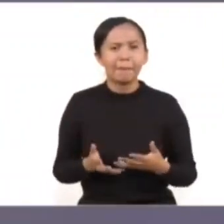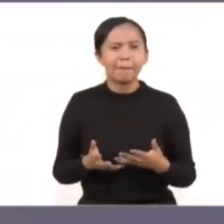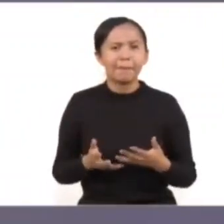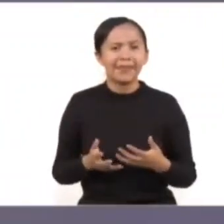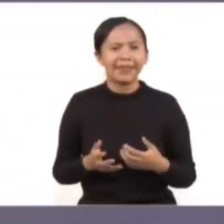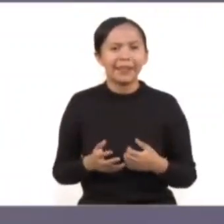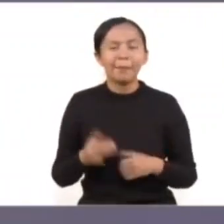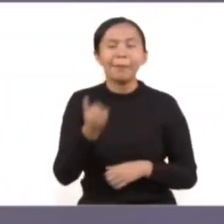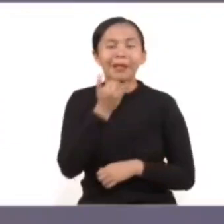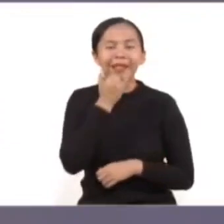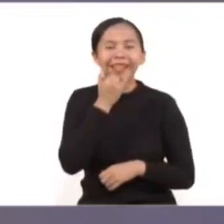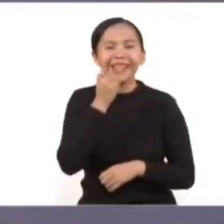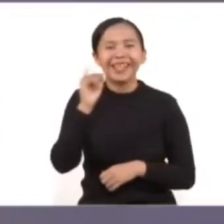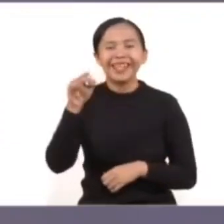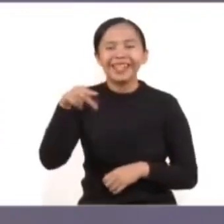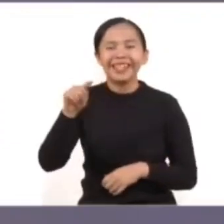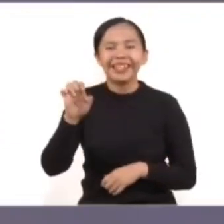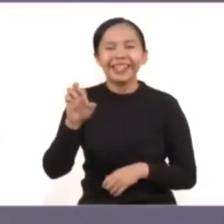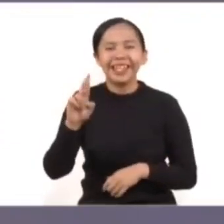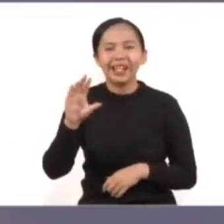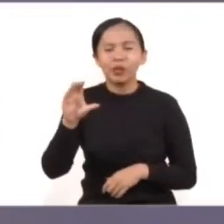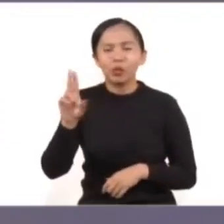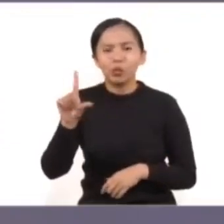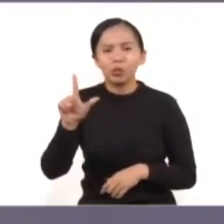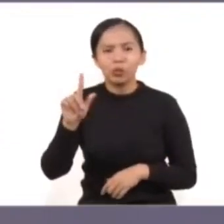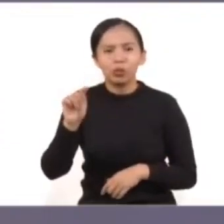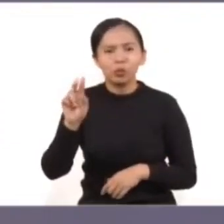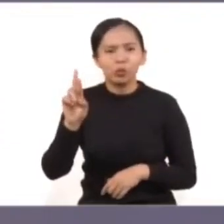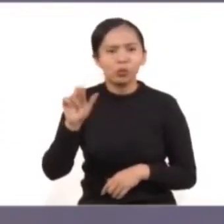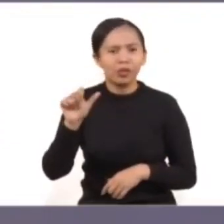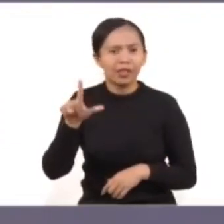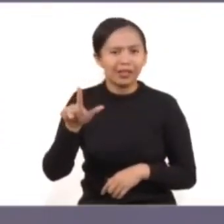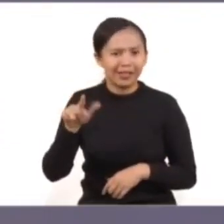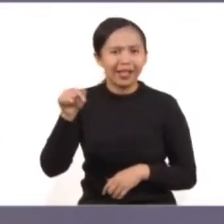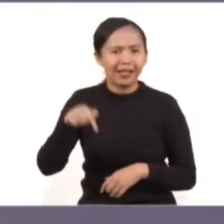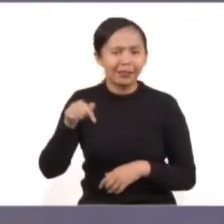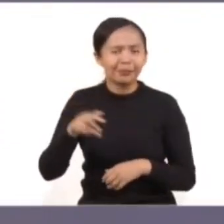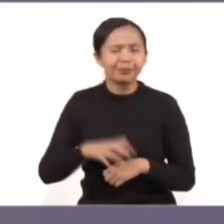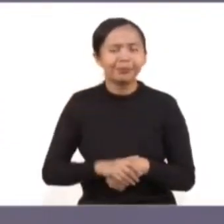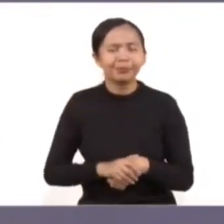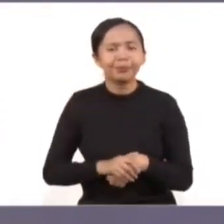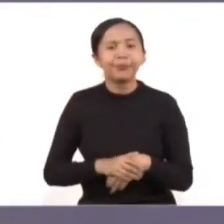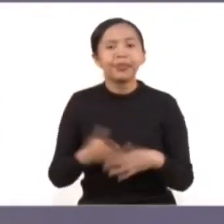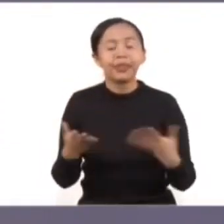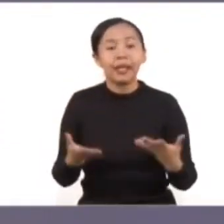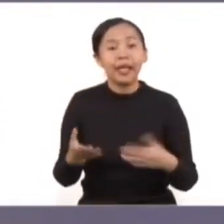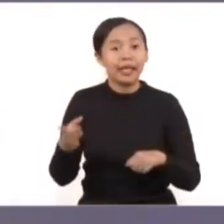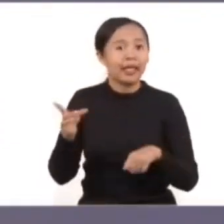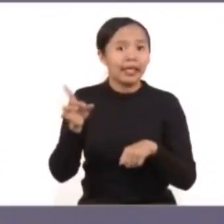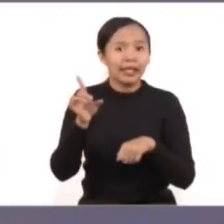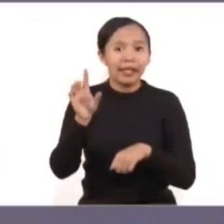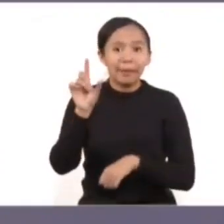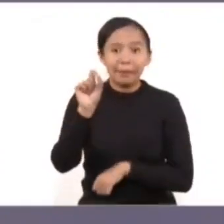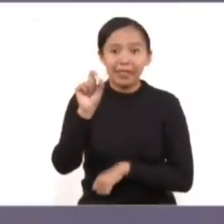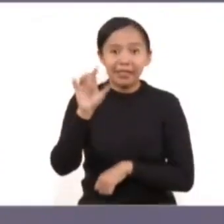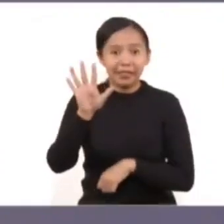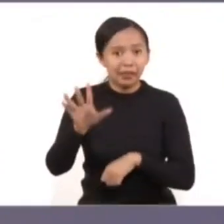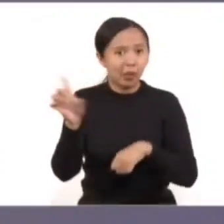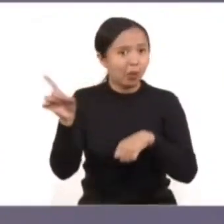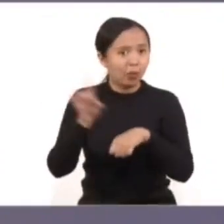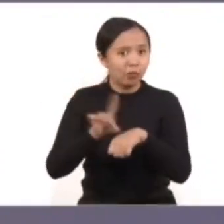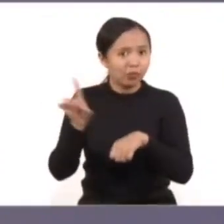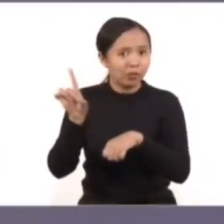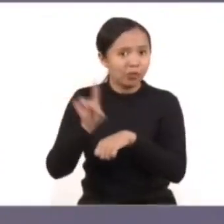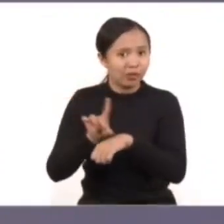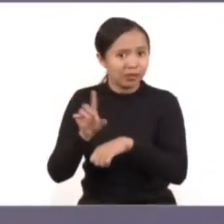Intercultural, perdón, aquí en esta colonia. Como cada día 25 nos estamos